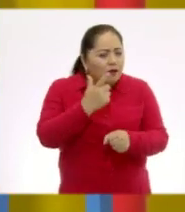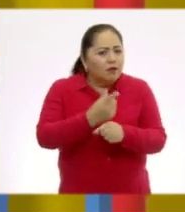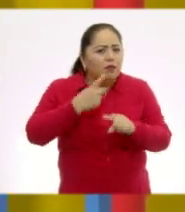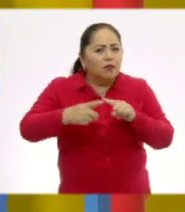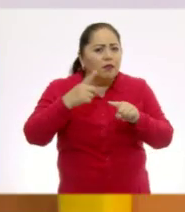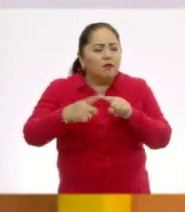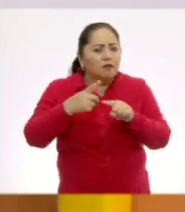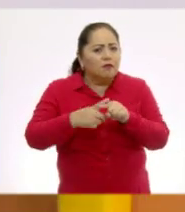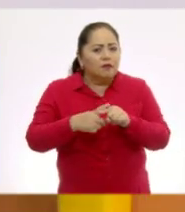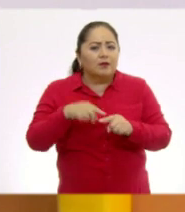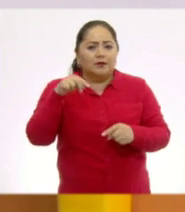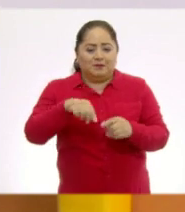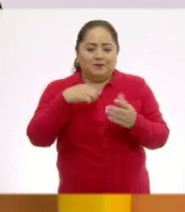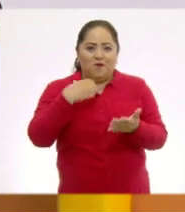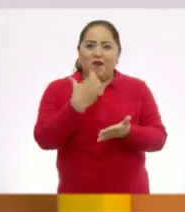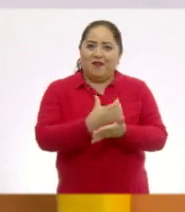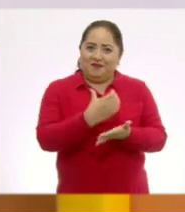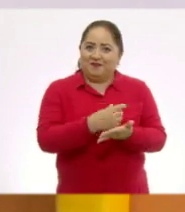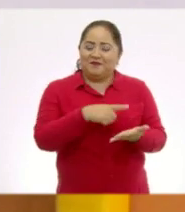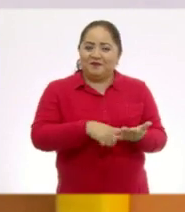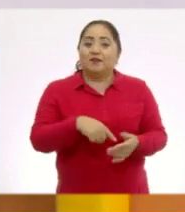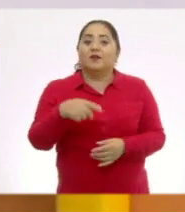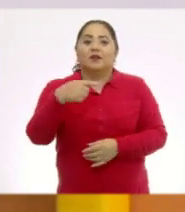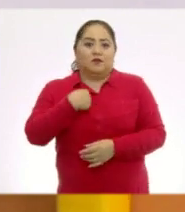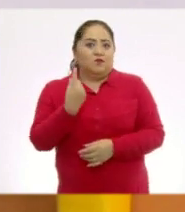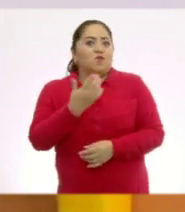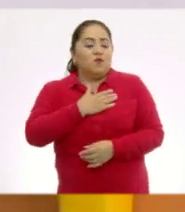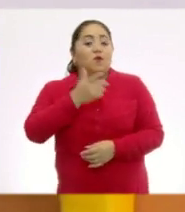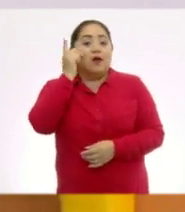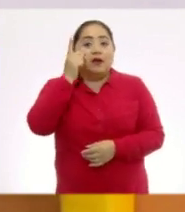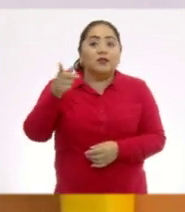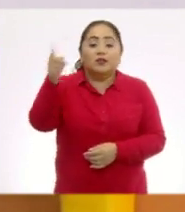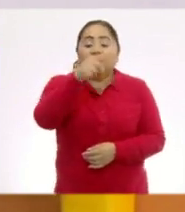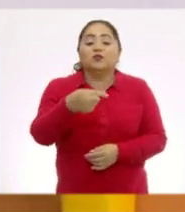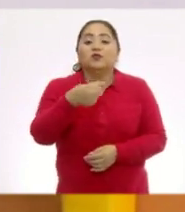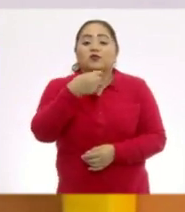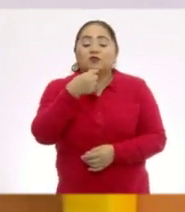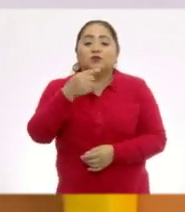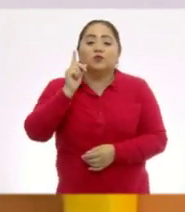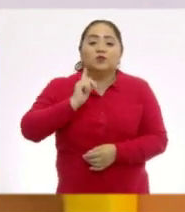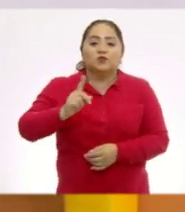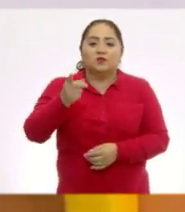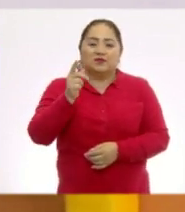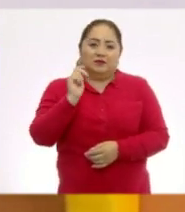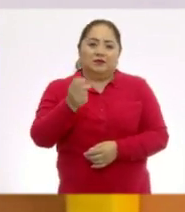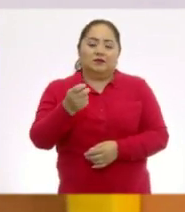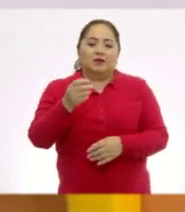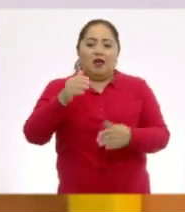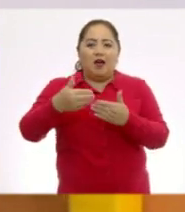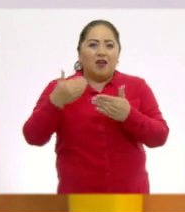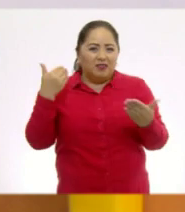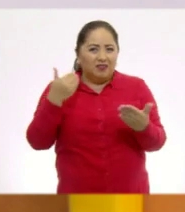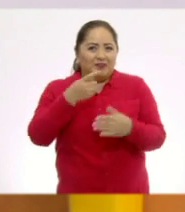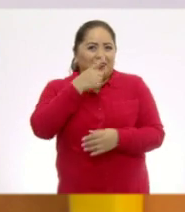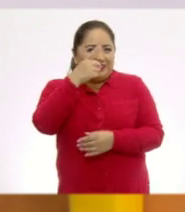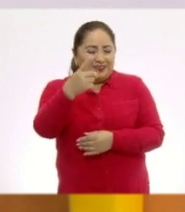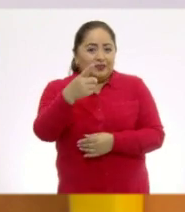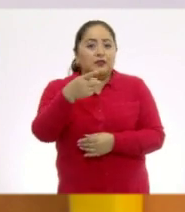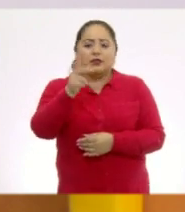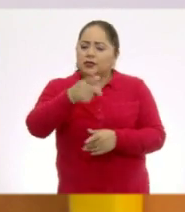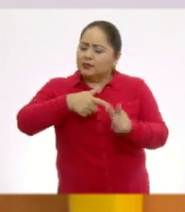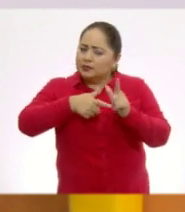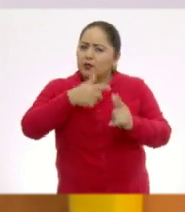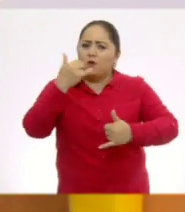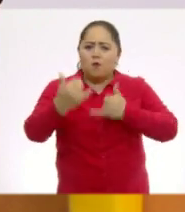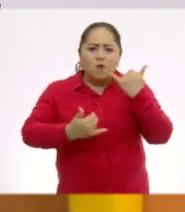figuras y las anoté aquí en mi libreta. ¡Qué bueno! Yo espero que también nuestros niños y niñas hayan cumplido con el reto que se les dejó y que sigan